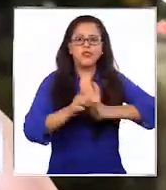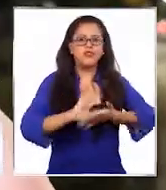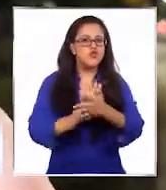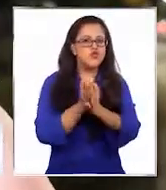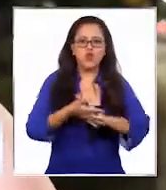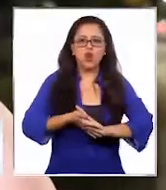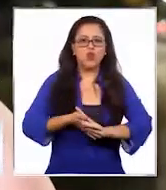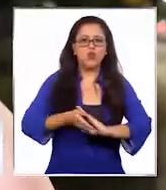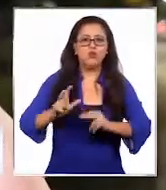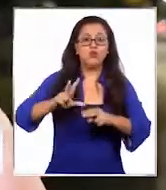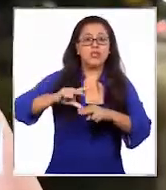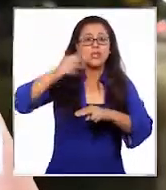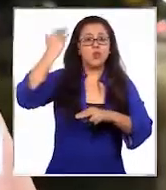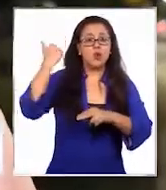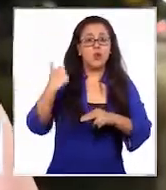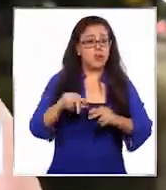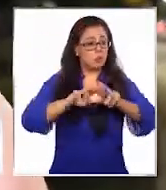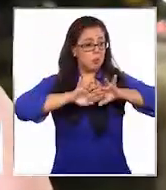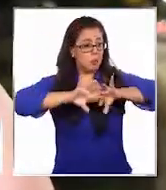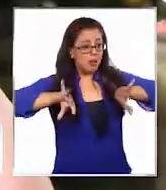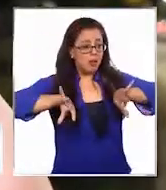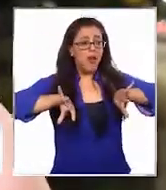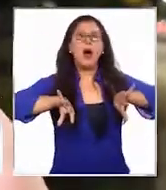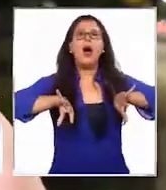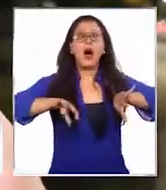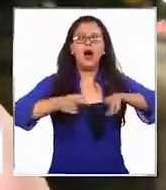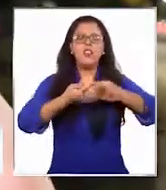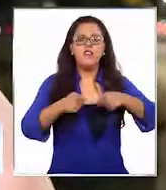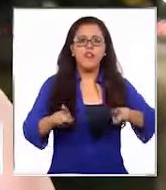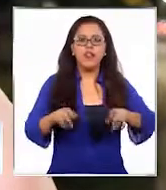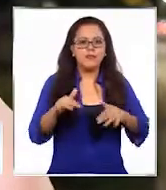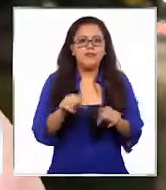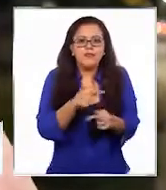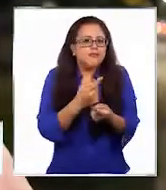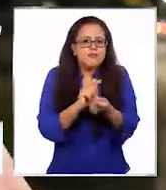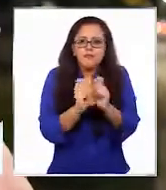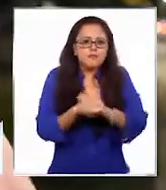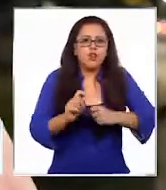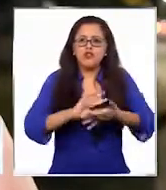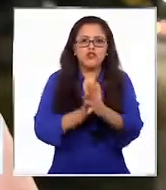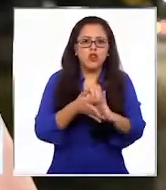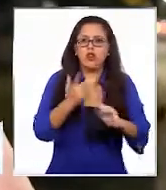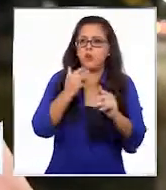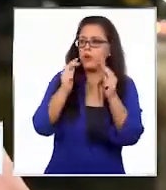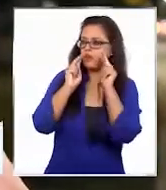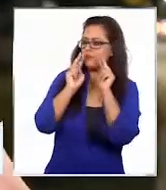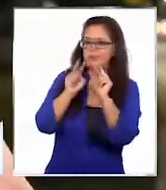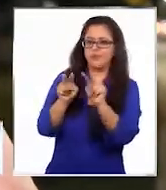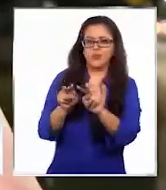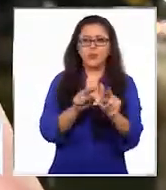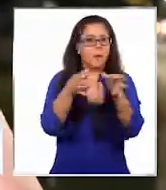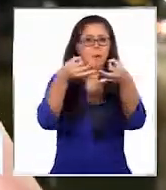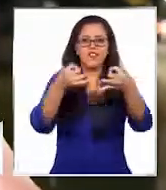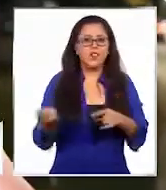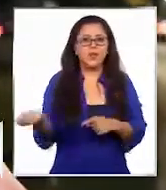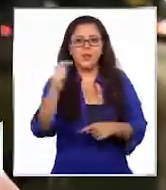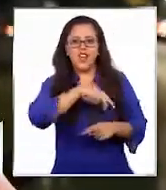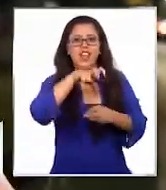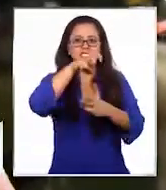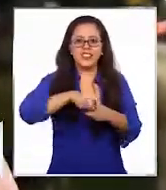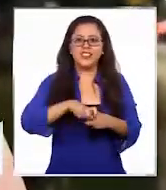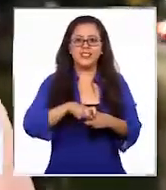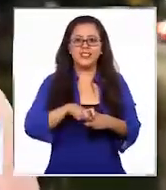desde que estaban los parqueaderos, cambió totalmente y ahora más, porque ahora quedó apto como para venir a